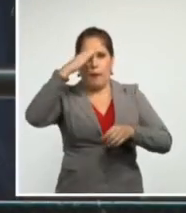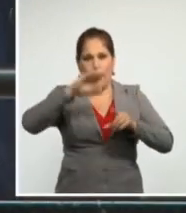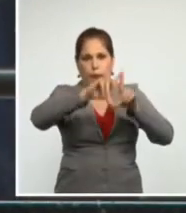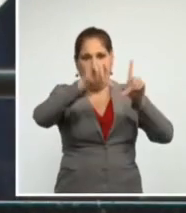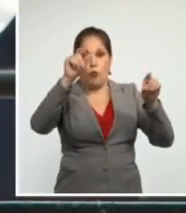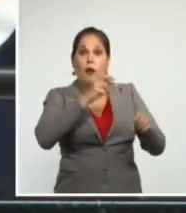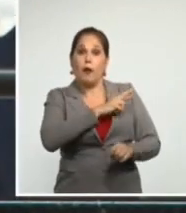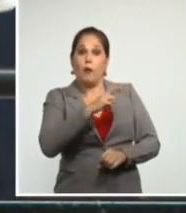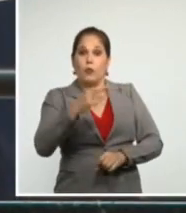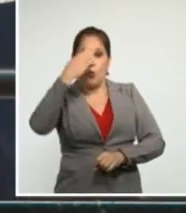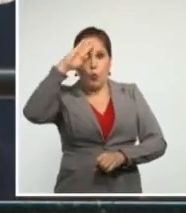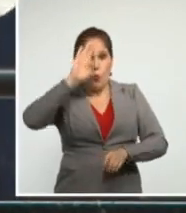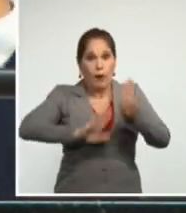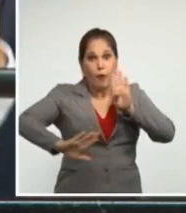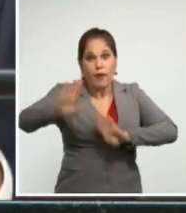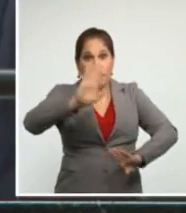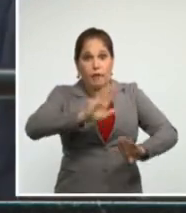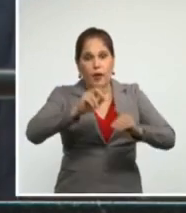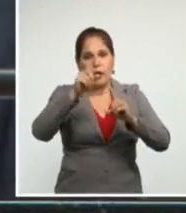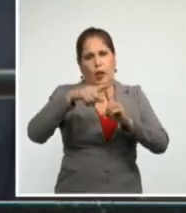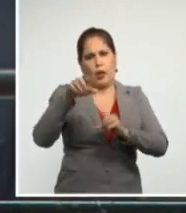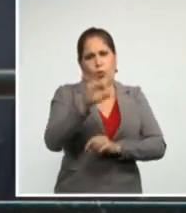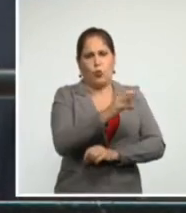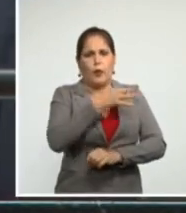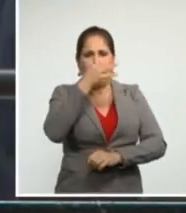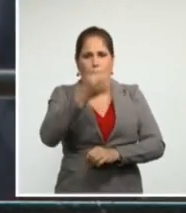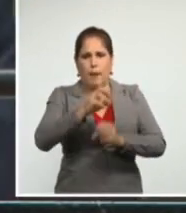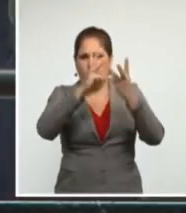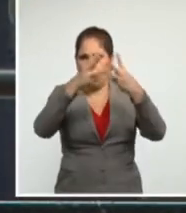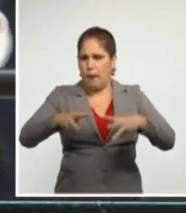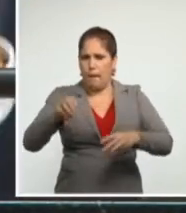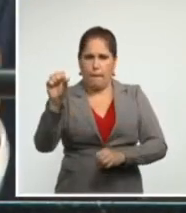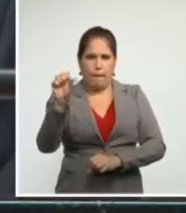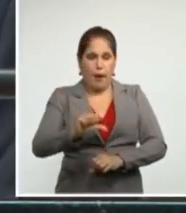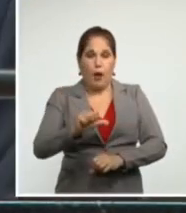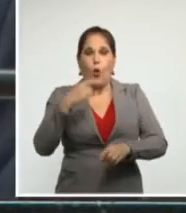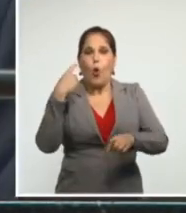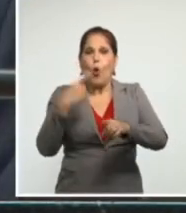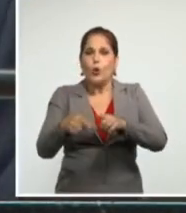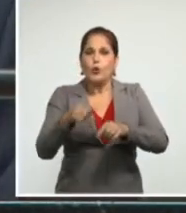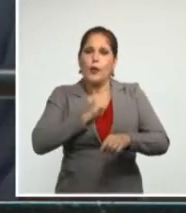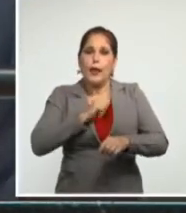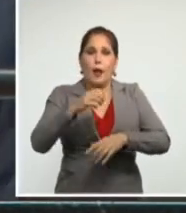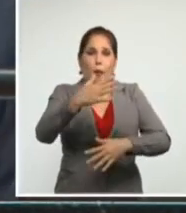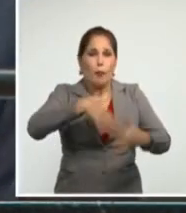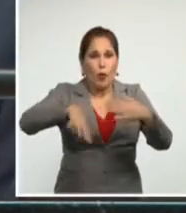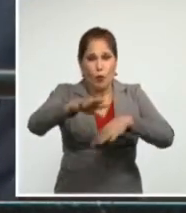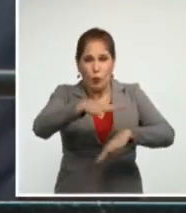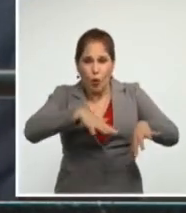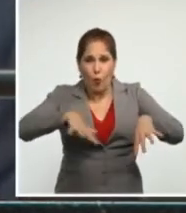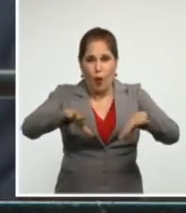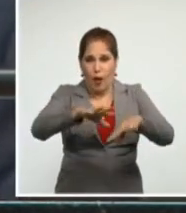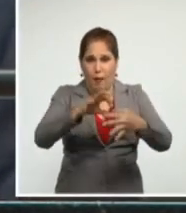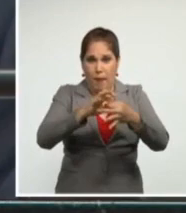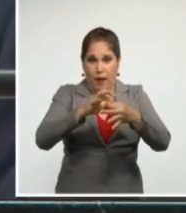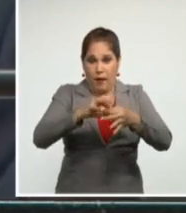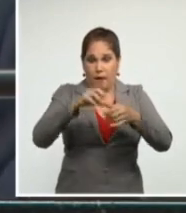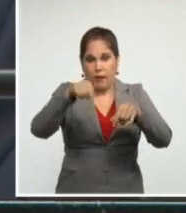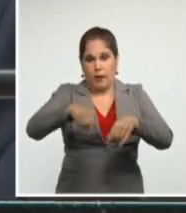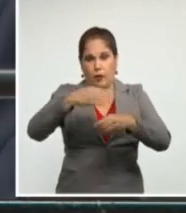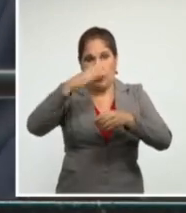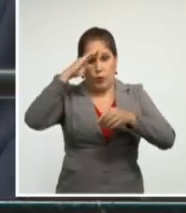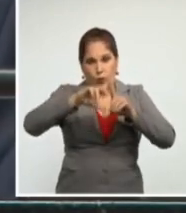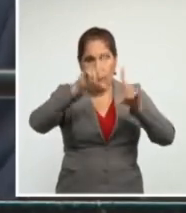Algunos sueñan con provocar el caos social el desorden la